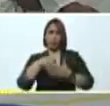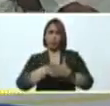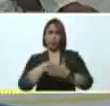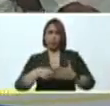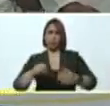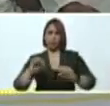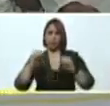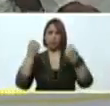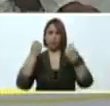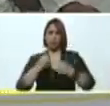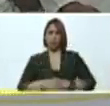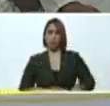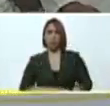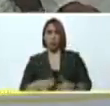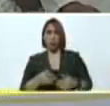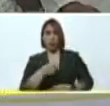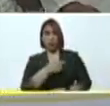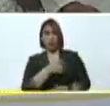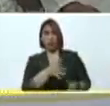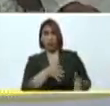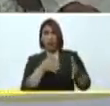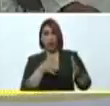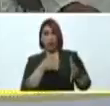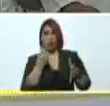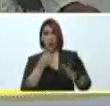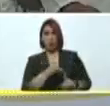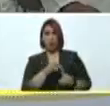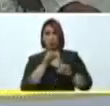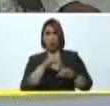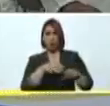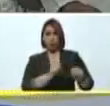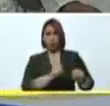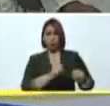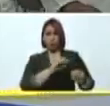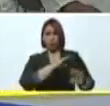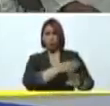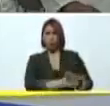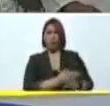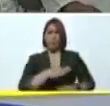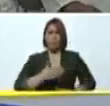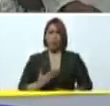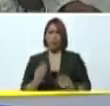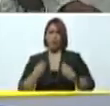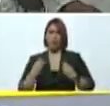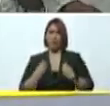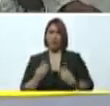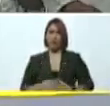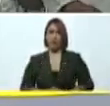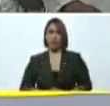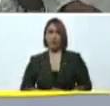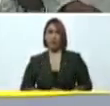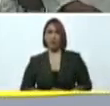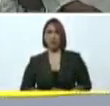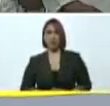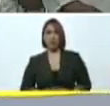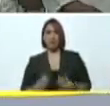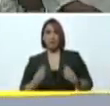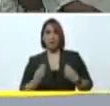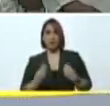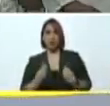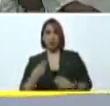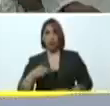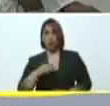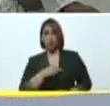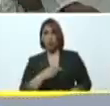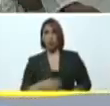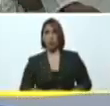cuando ellos ganan una elección y toman el poder se puede vivir lo que vivió nuestra generación